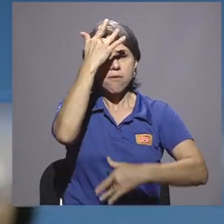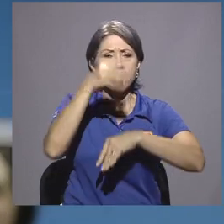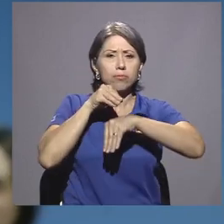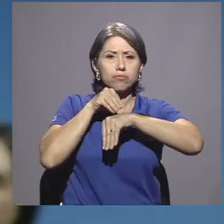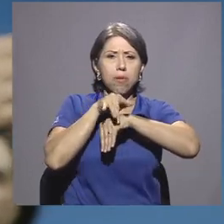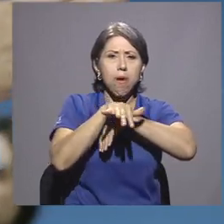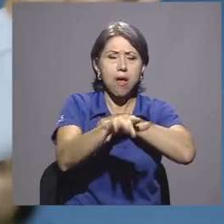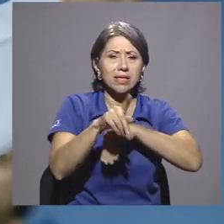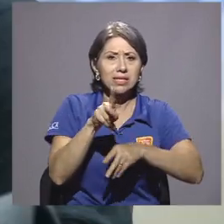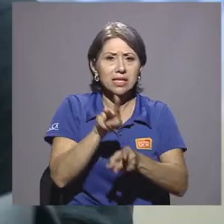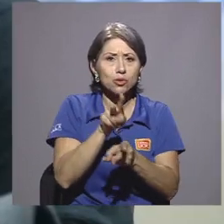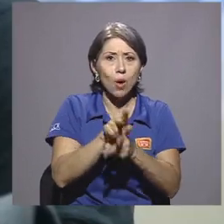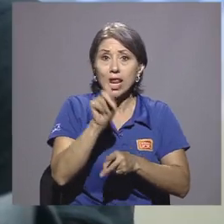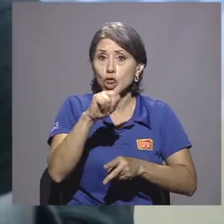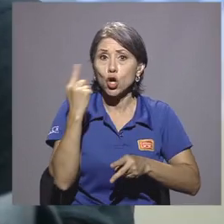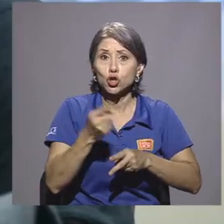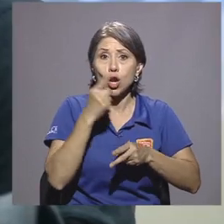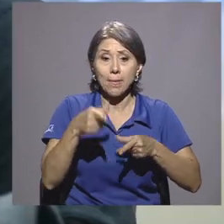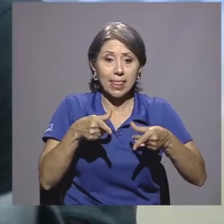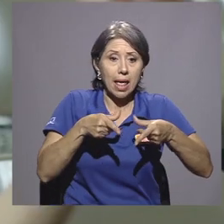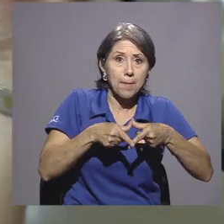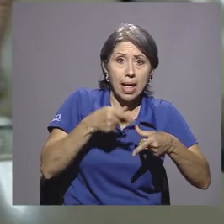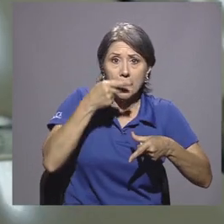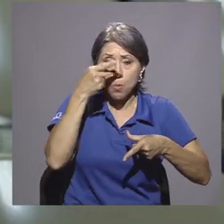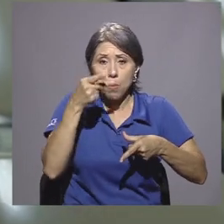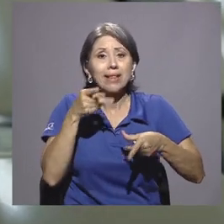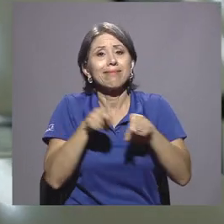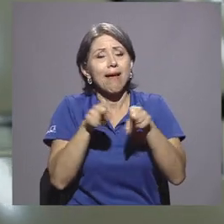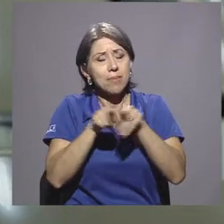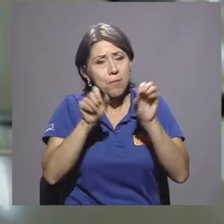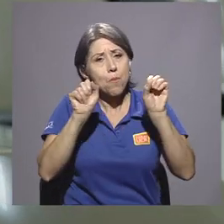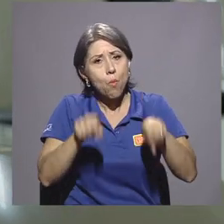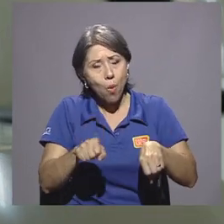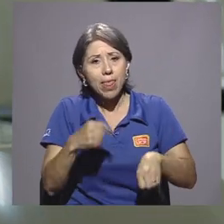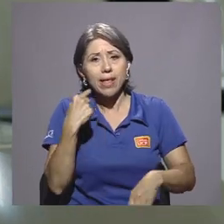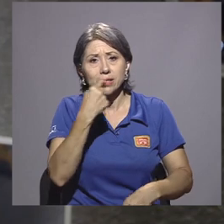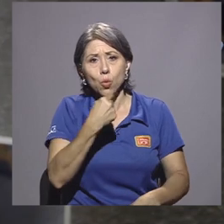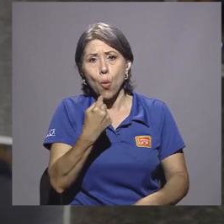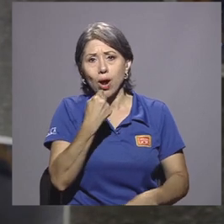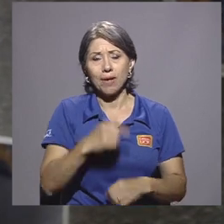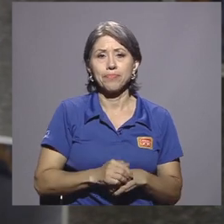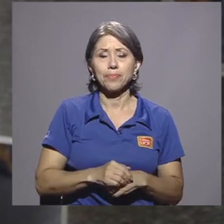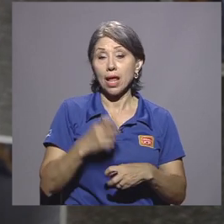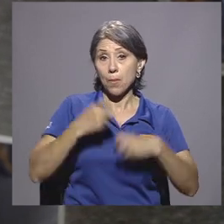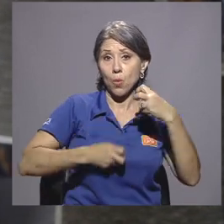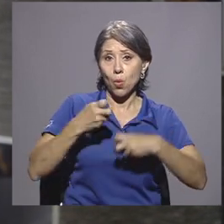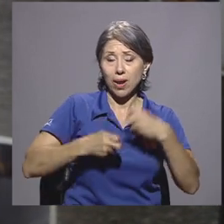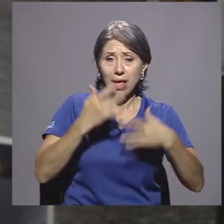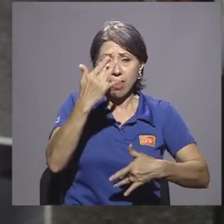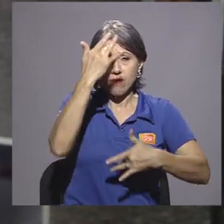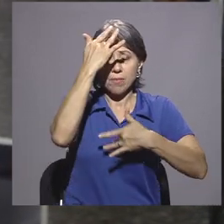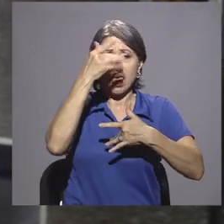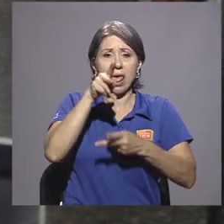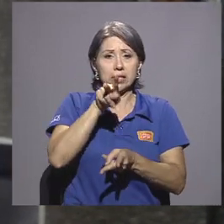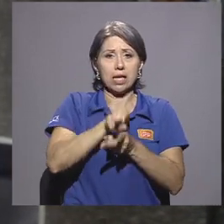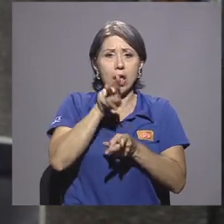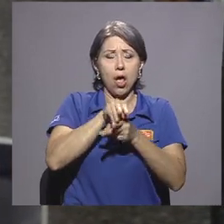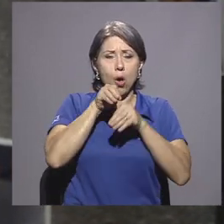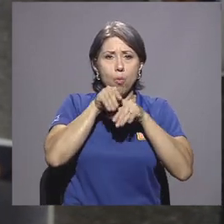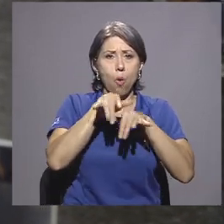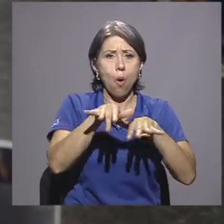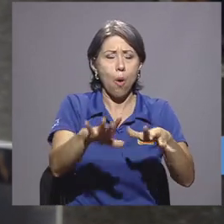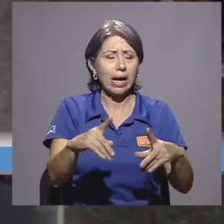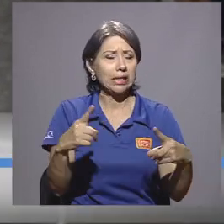pueden manifestarse no solo en sus genitales, sino también en su boca. El problema de las enfermedades de transmisión sexual se ha agravado